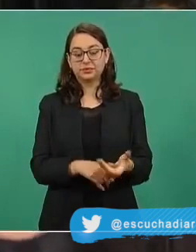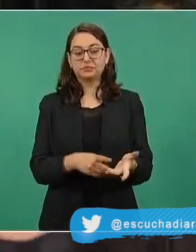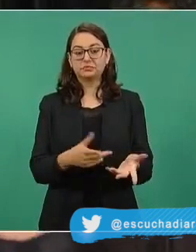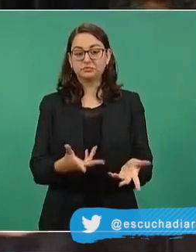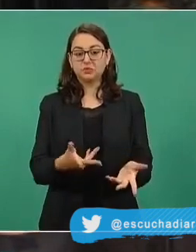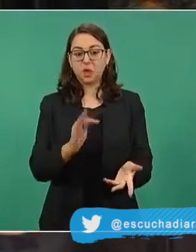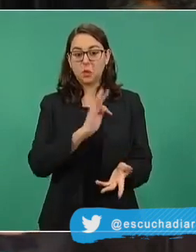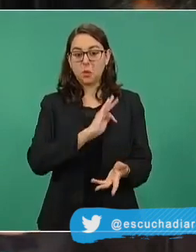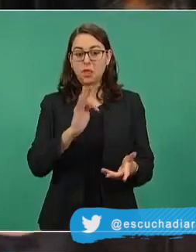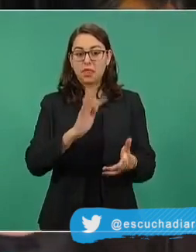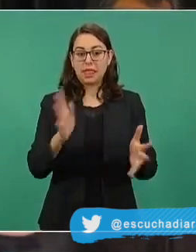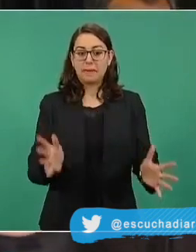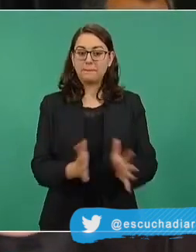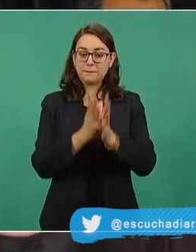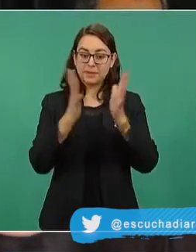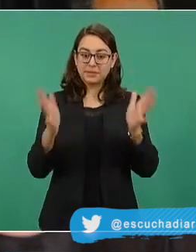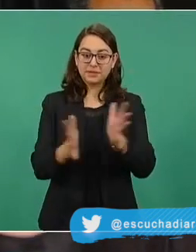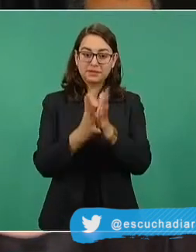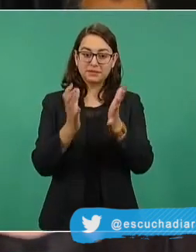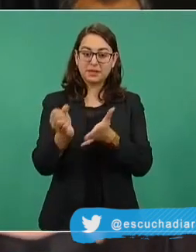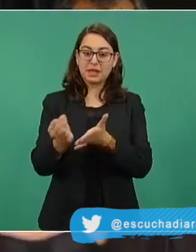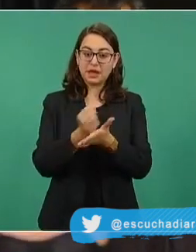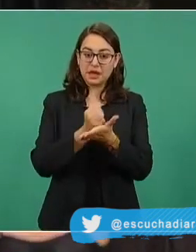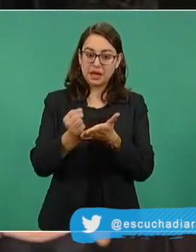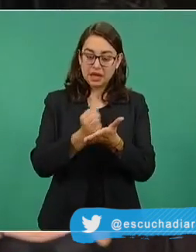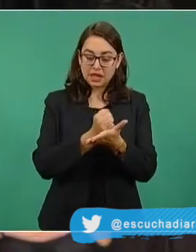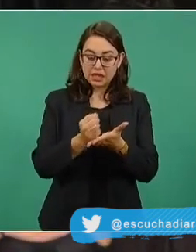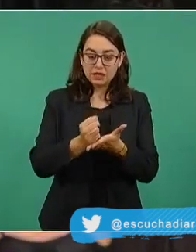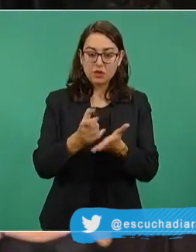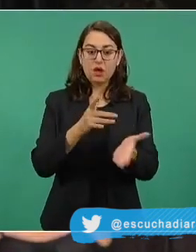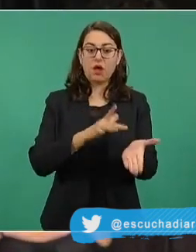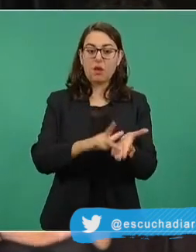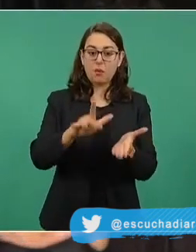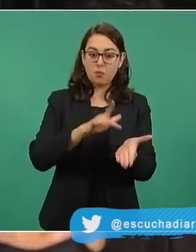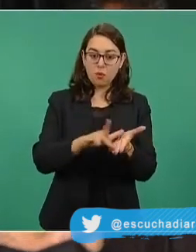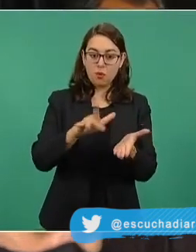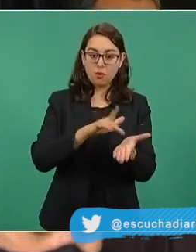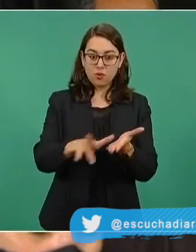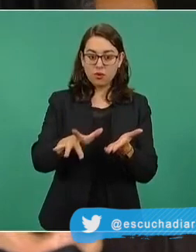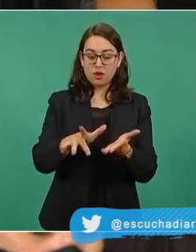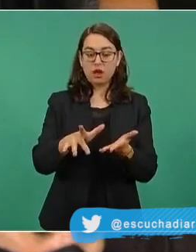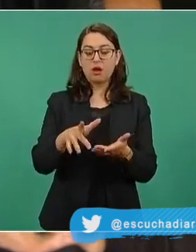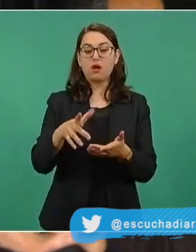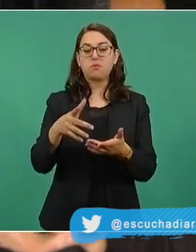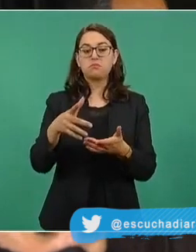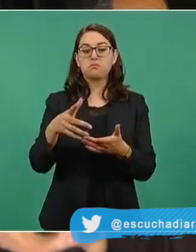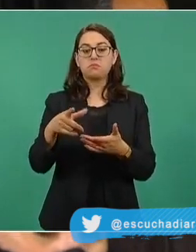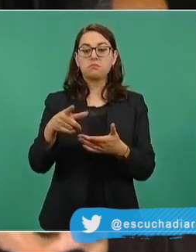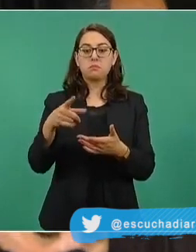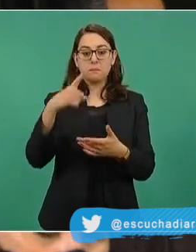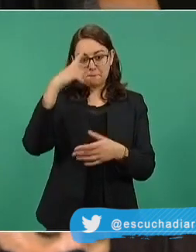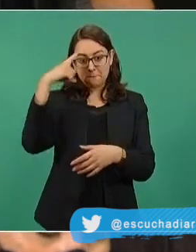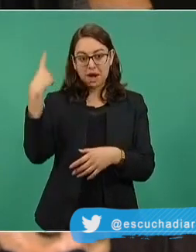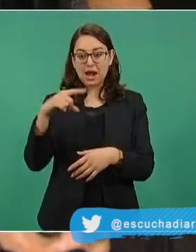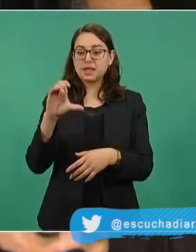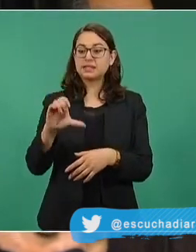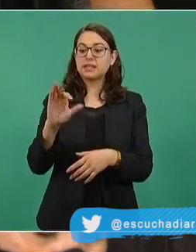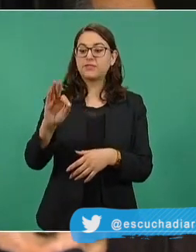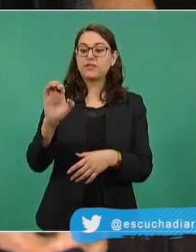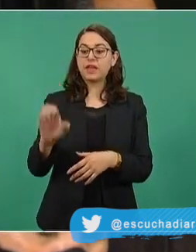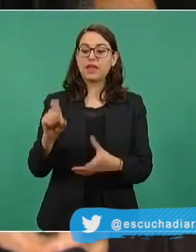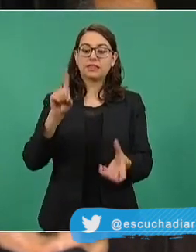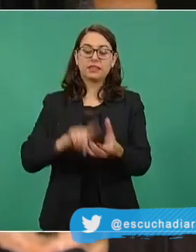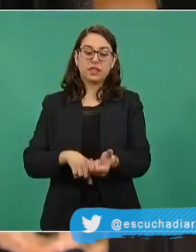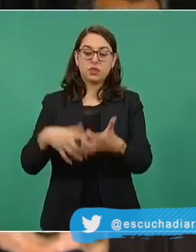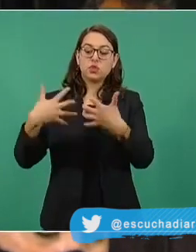dirigentes sindicales. El presidente reitera que el salario que se les está pagando es justo. A pesar de que la refinería no es vista con